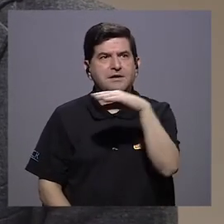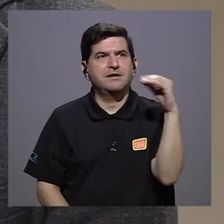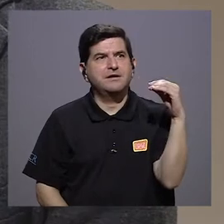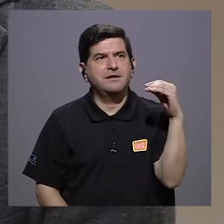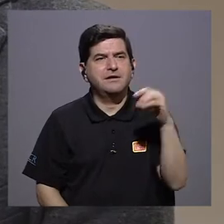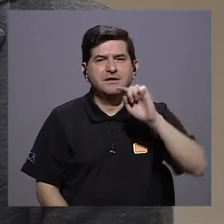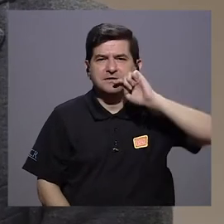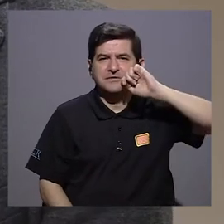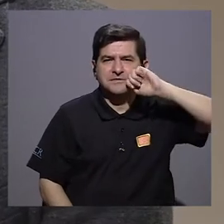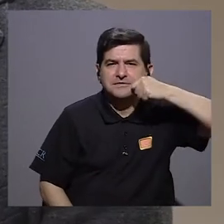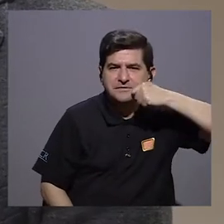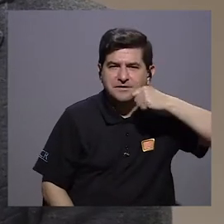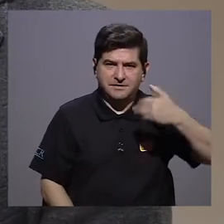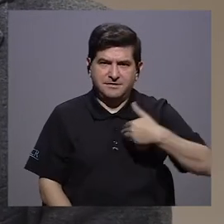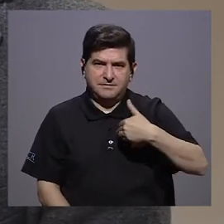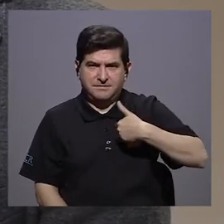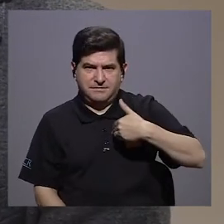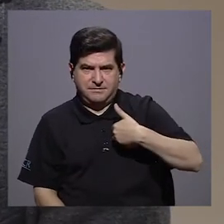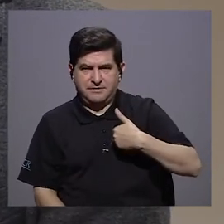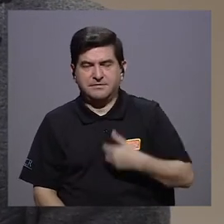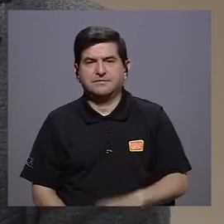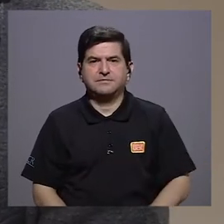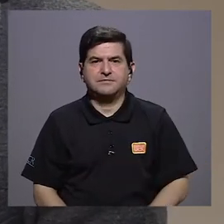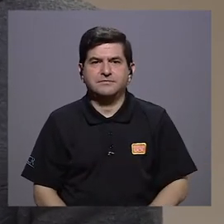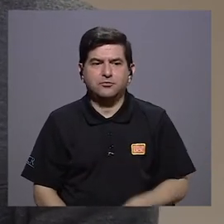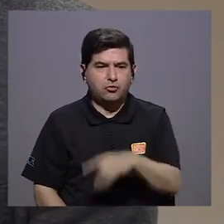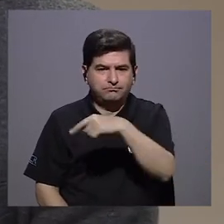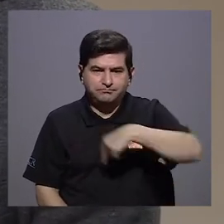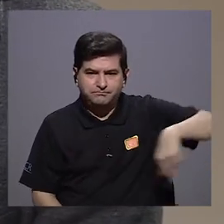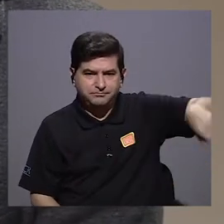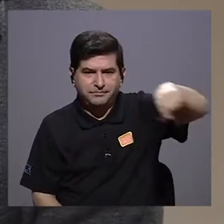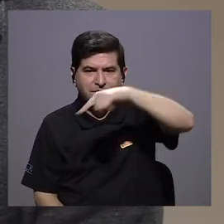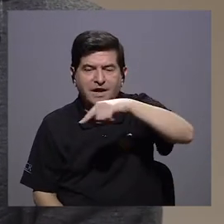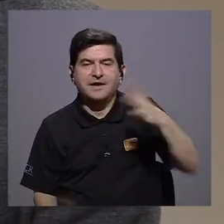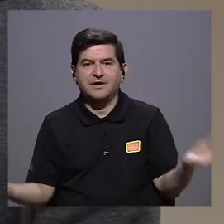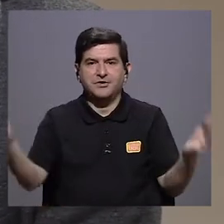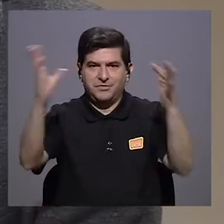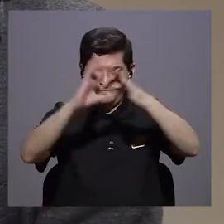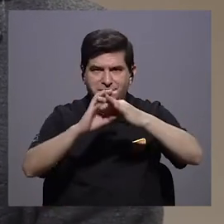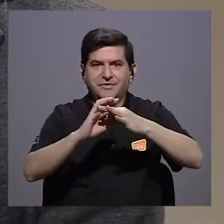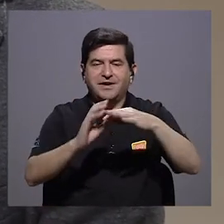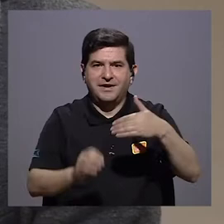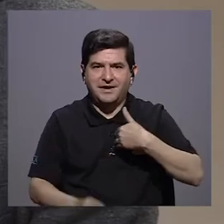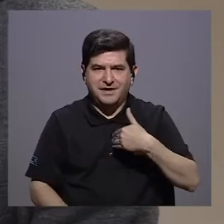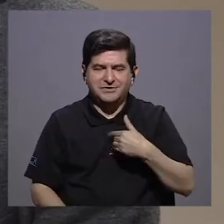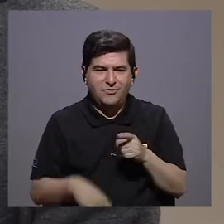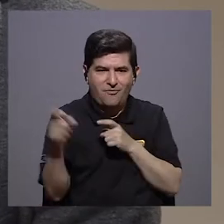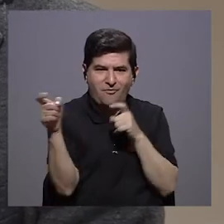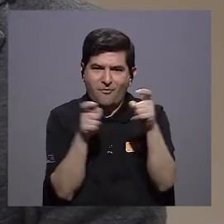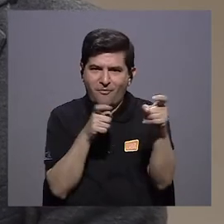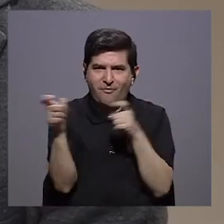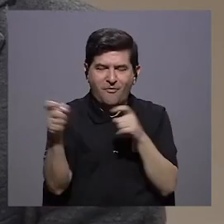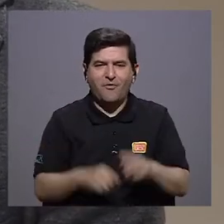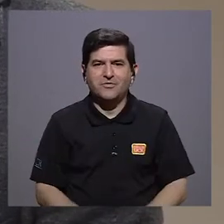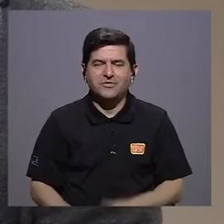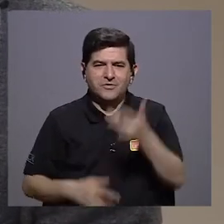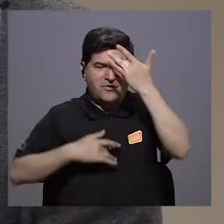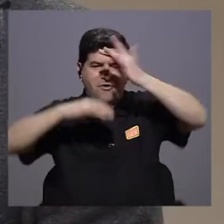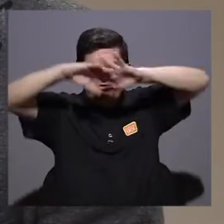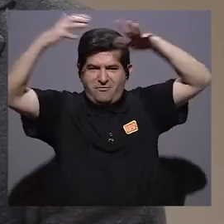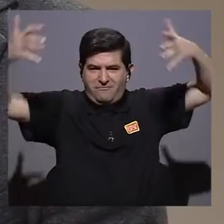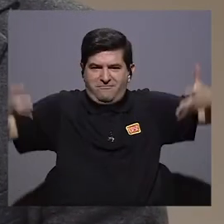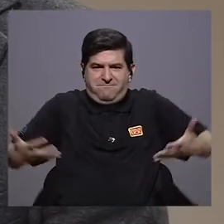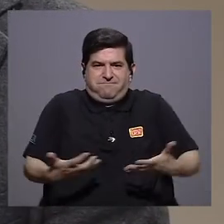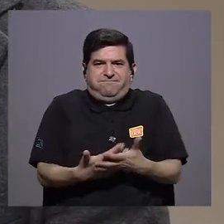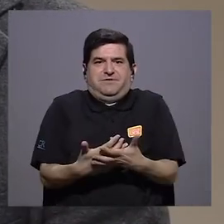secreto de, digamos, de ellos en relación con cómo controlar la epidemia o la pandemia